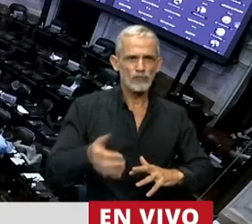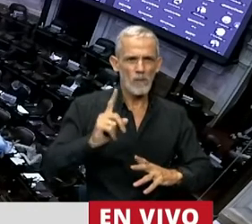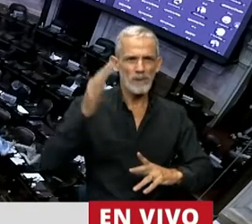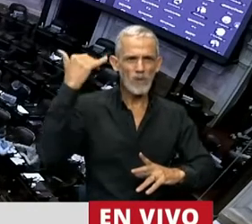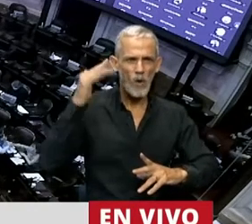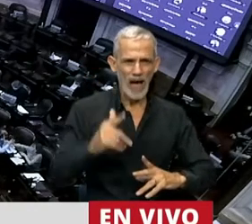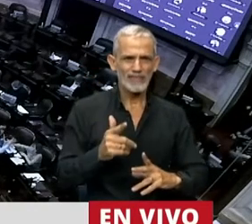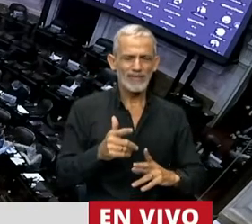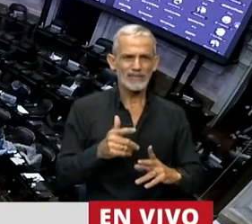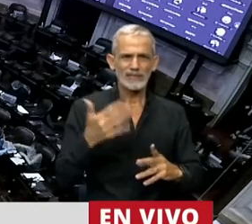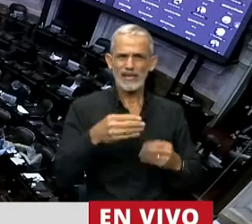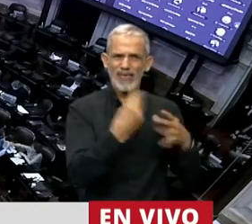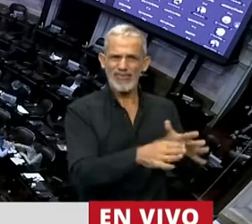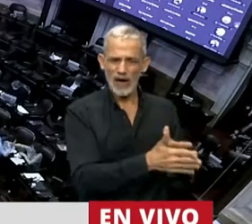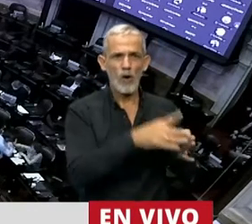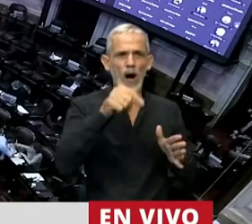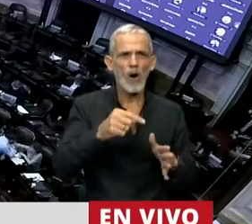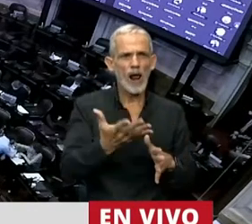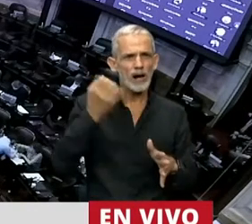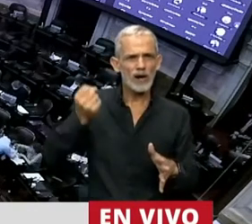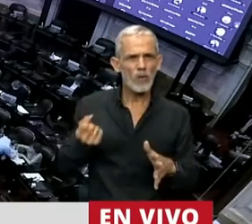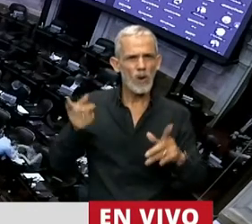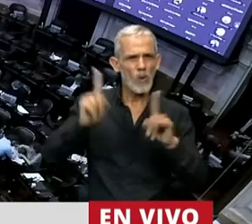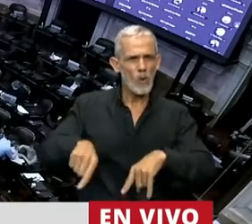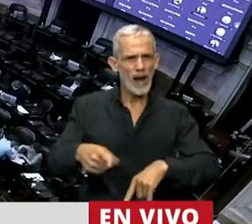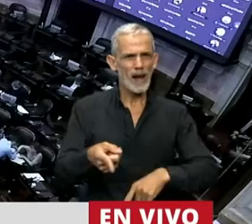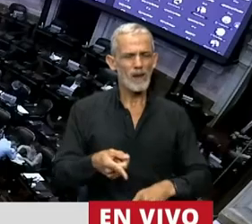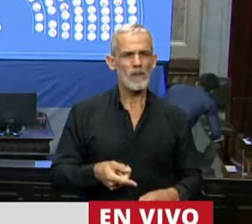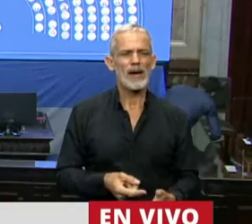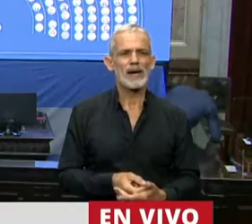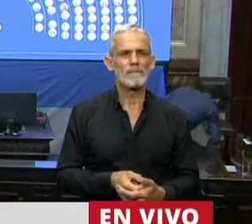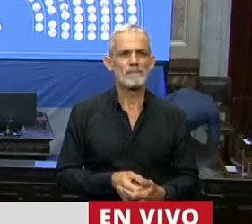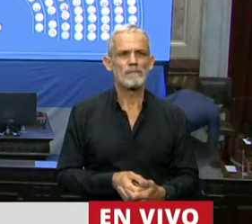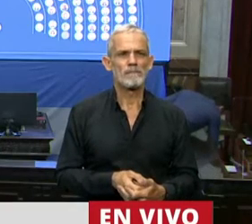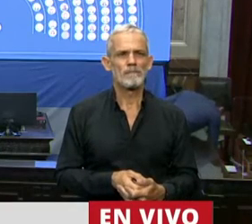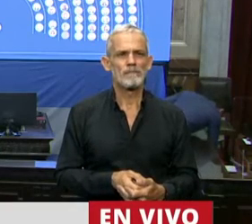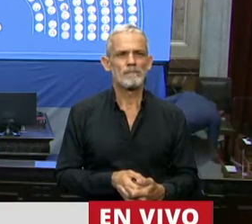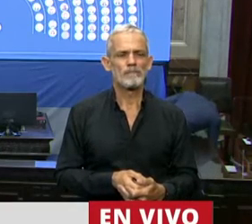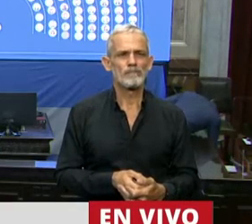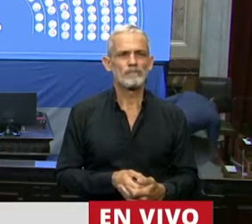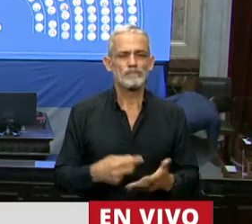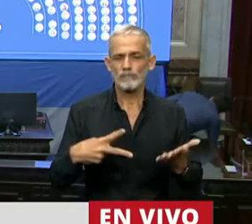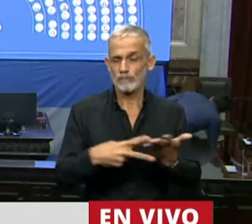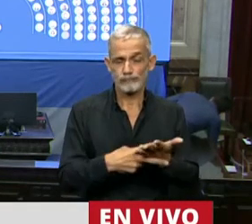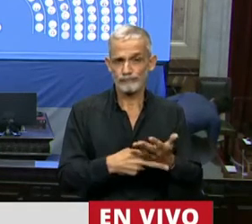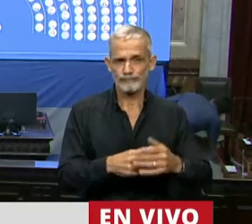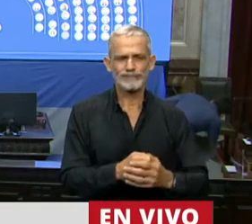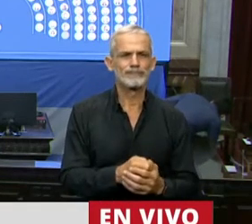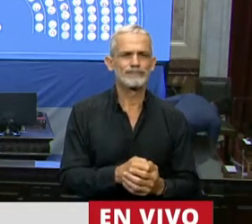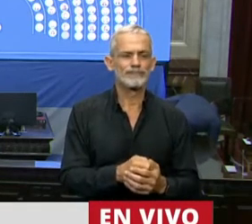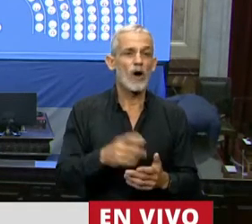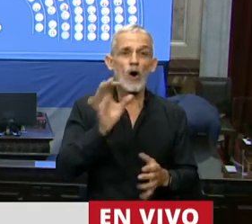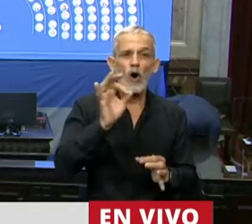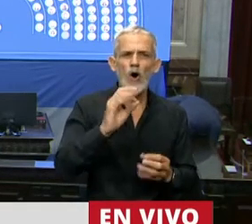había abandonado en los años usados. Cuida que